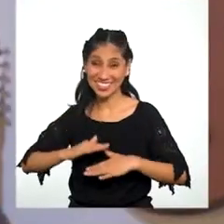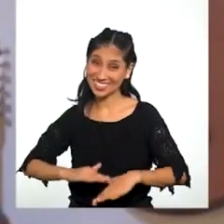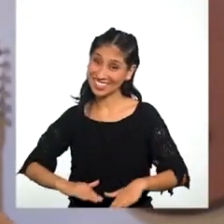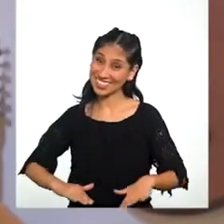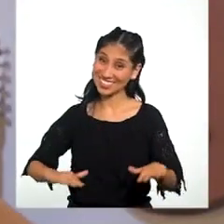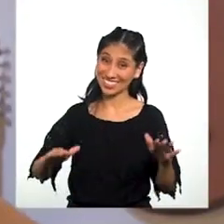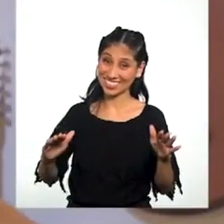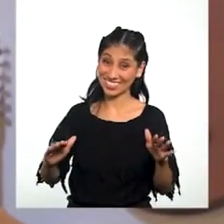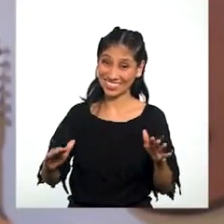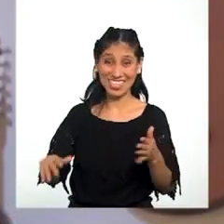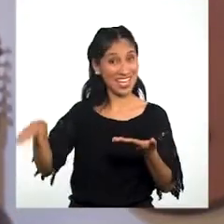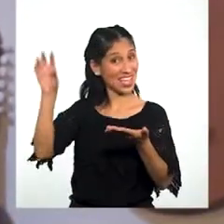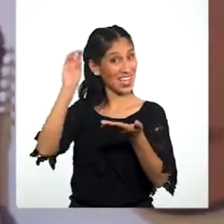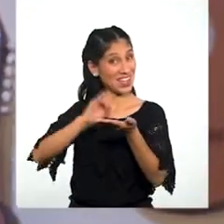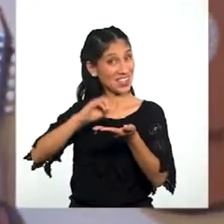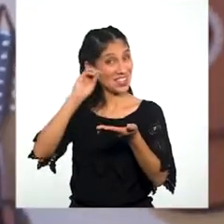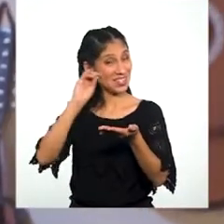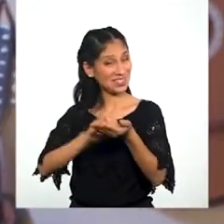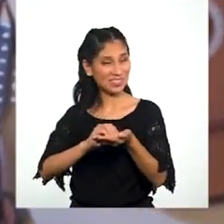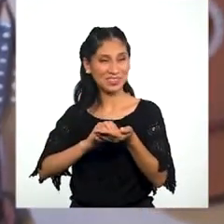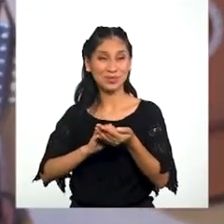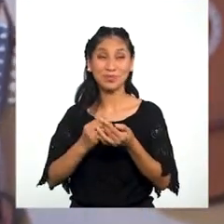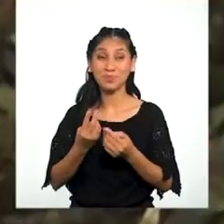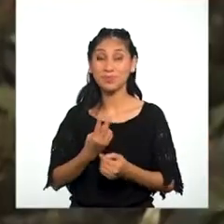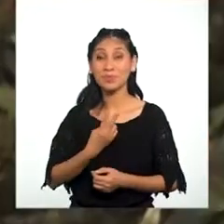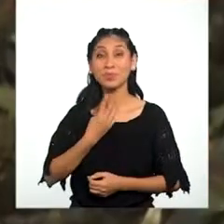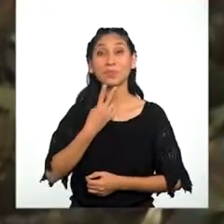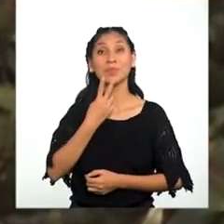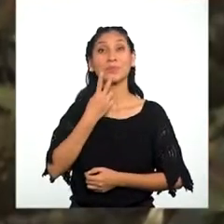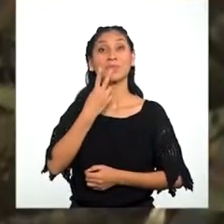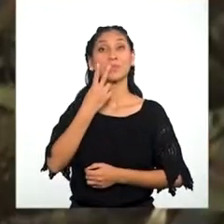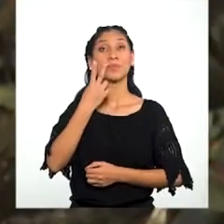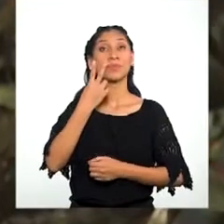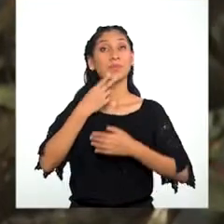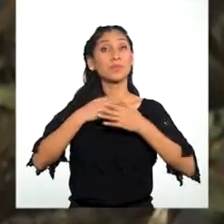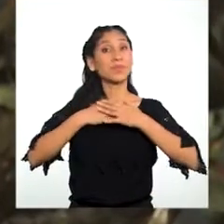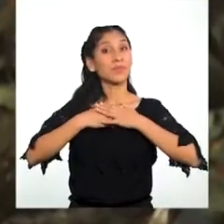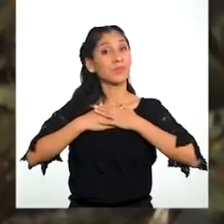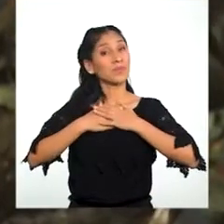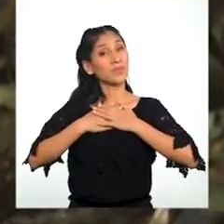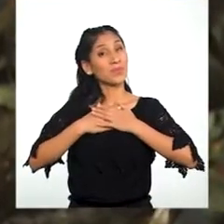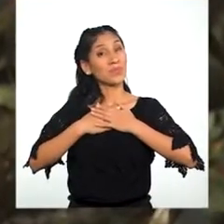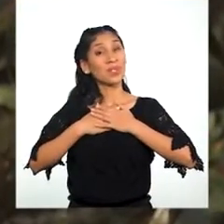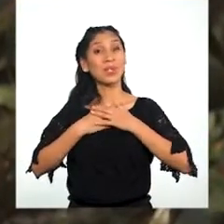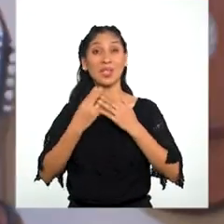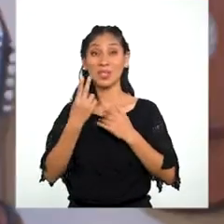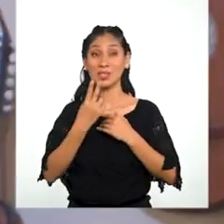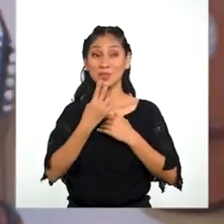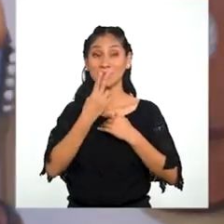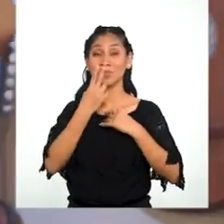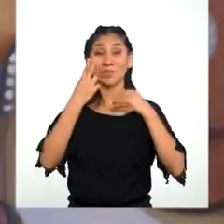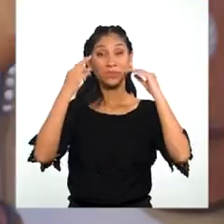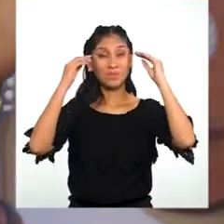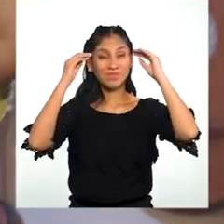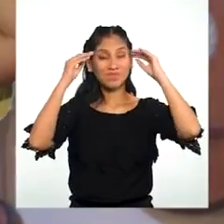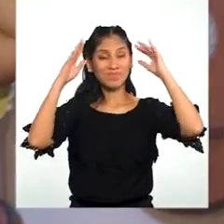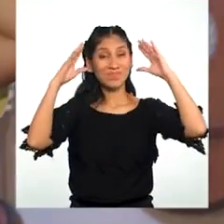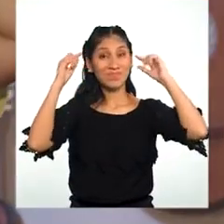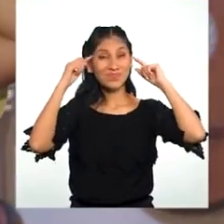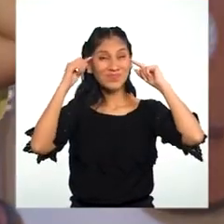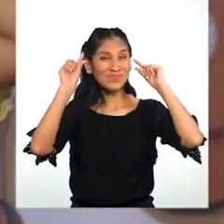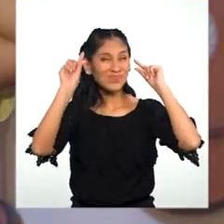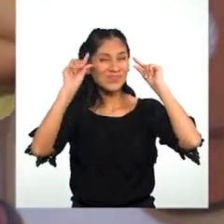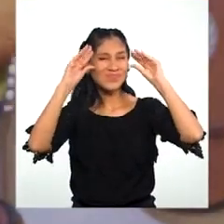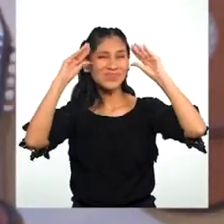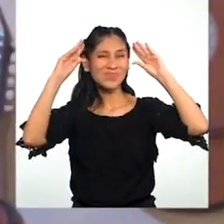Lo hacemos una vez más Tomamos aire por la nariz Inspiramos Lo retenemos por unos